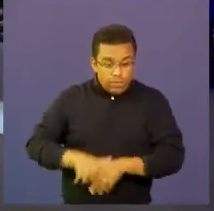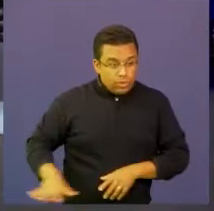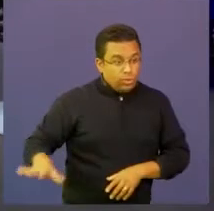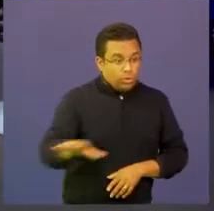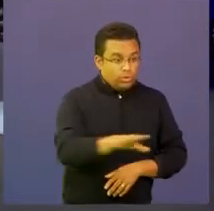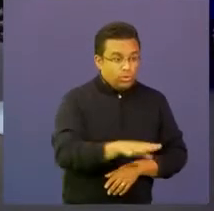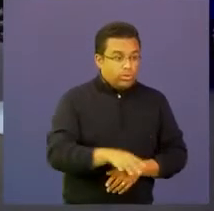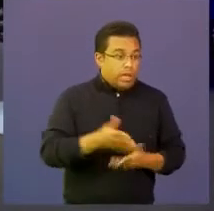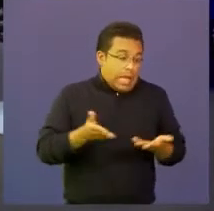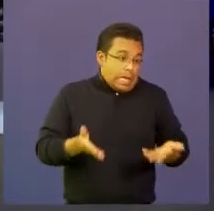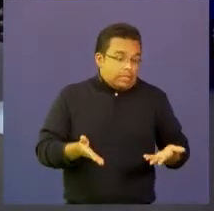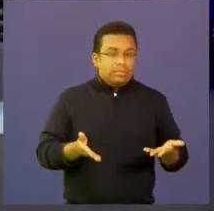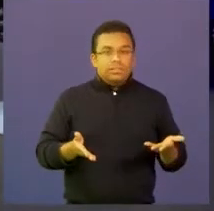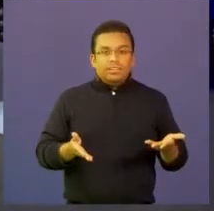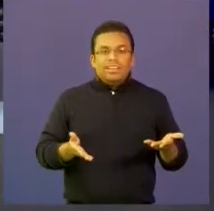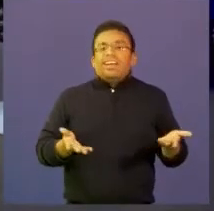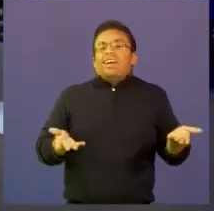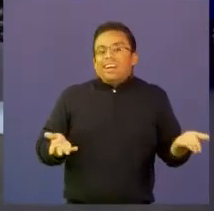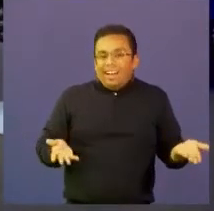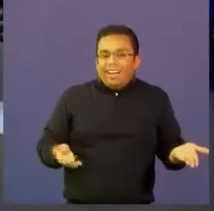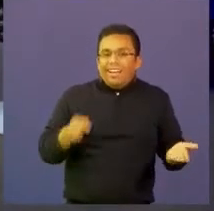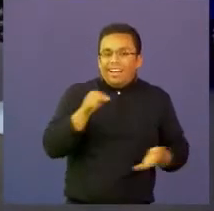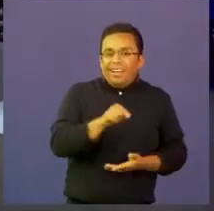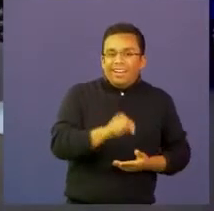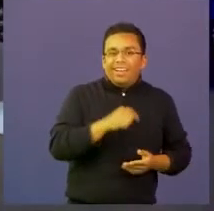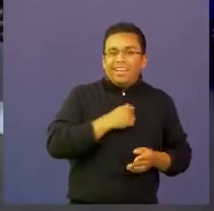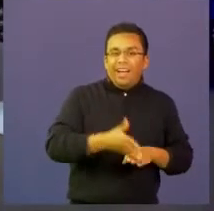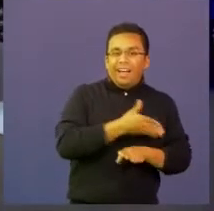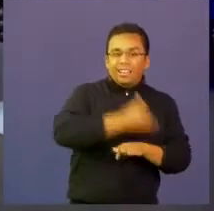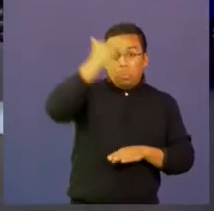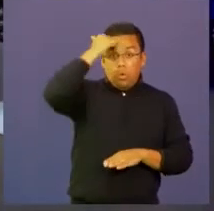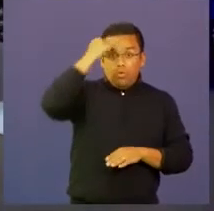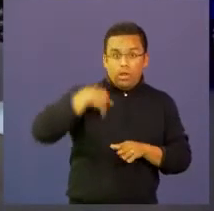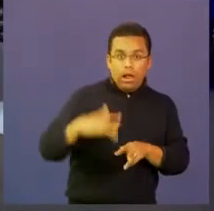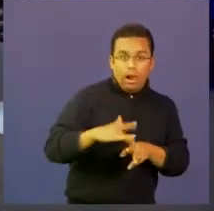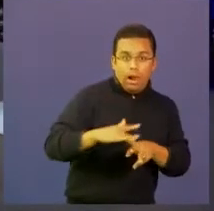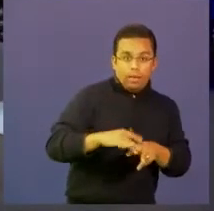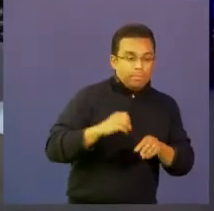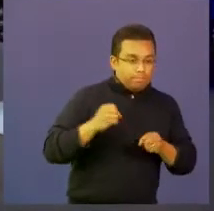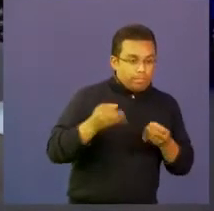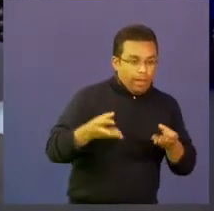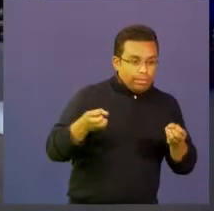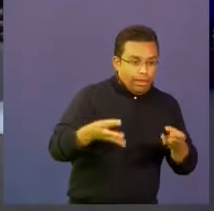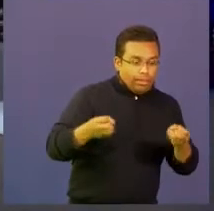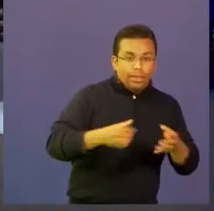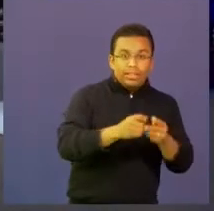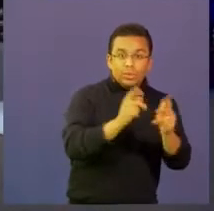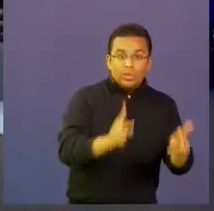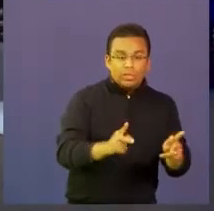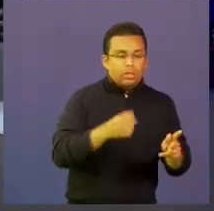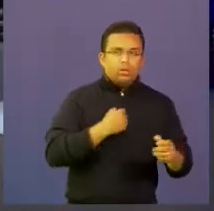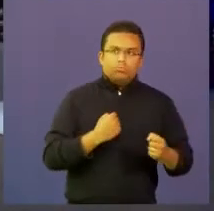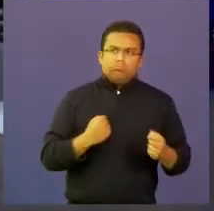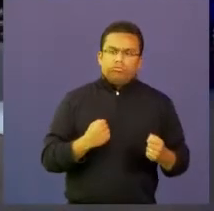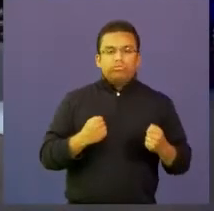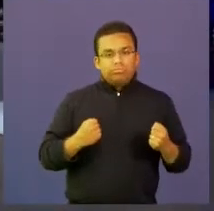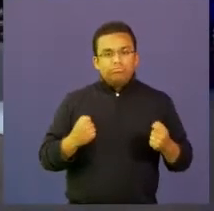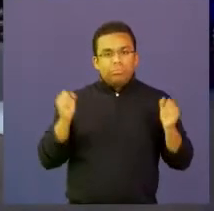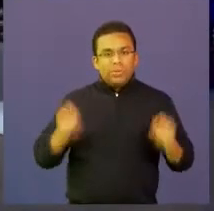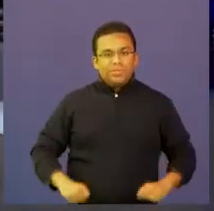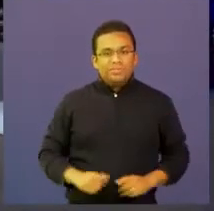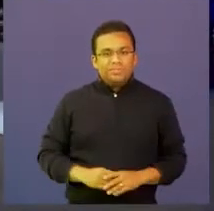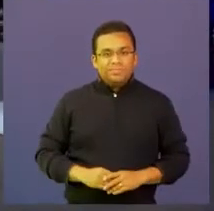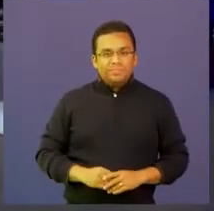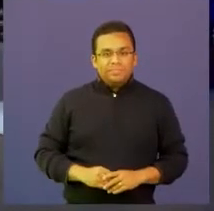reservas naturales entonces el docente aplicó esos contenidos del juego para fortalecer ese tipo de aspectos